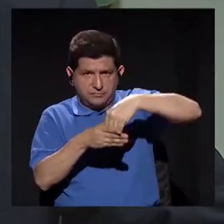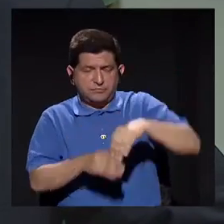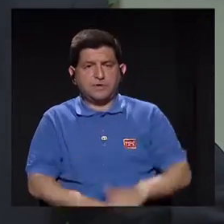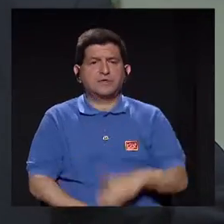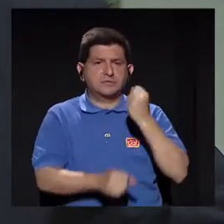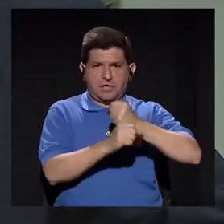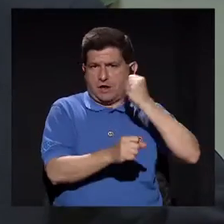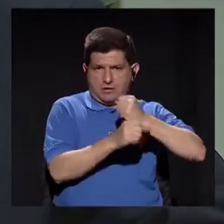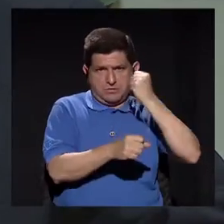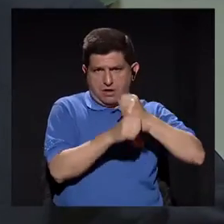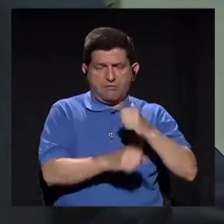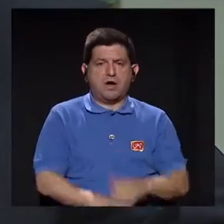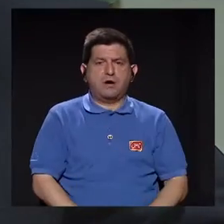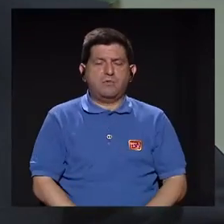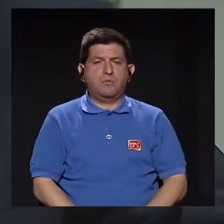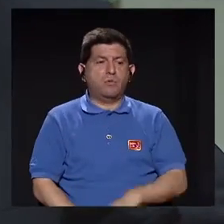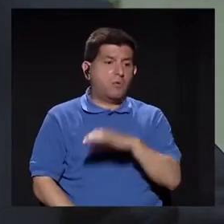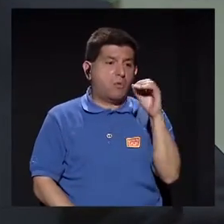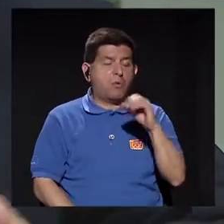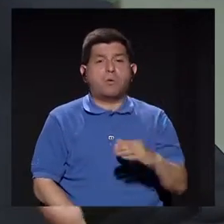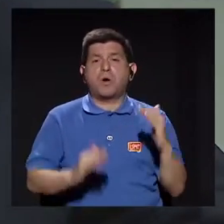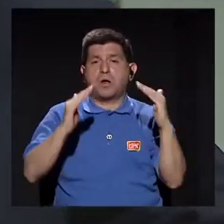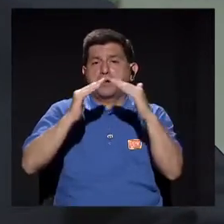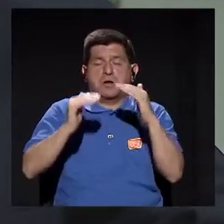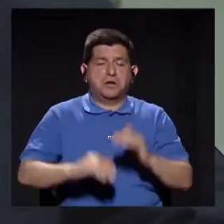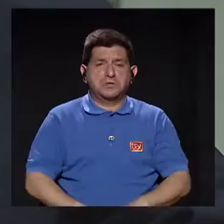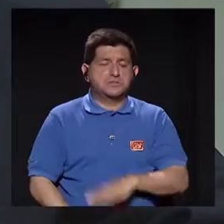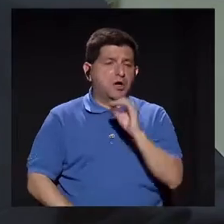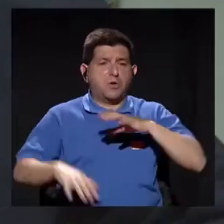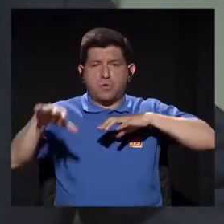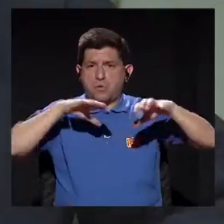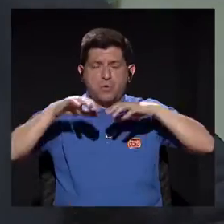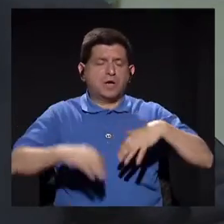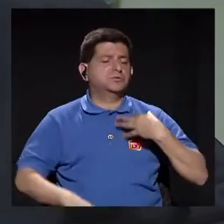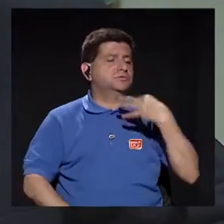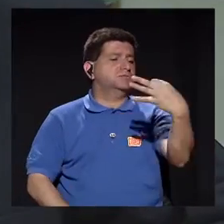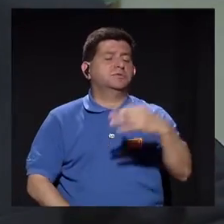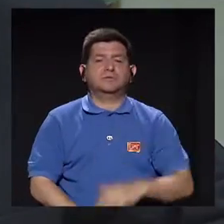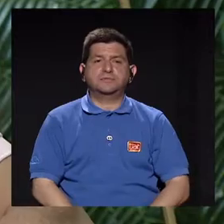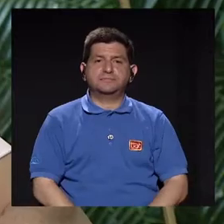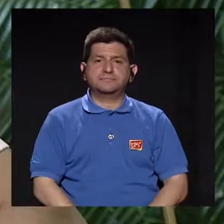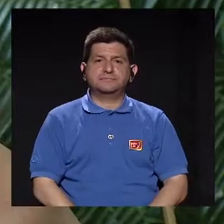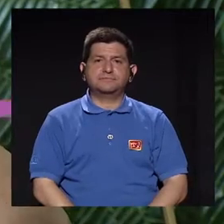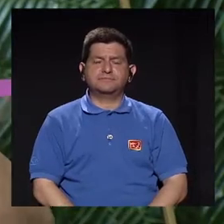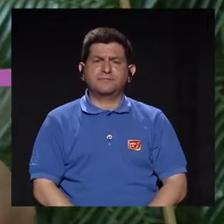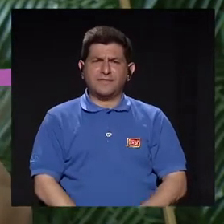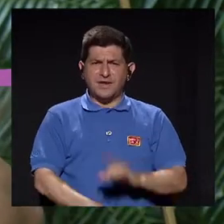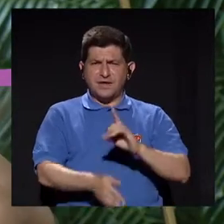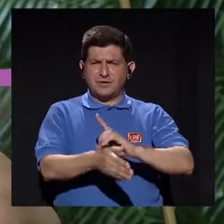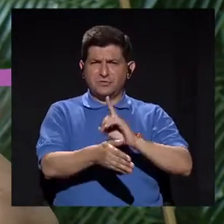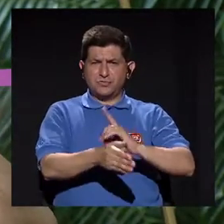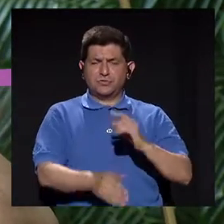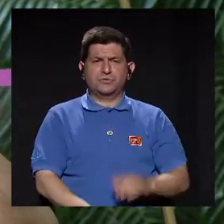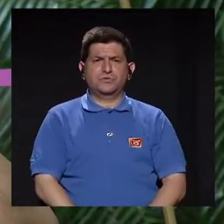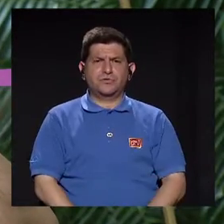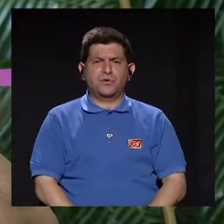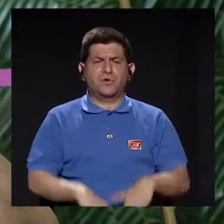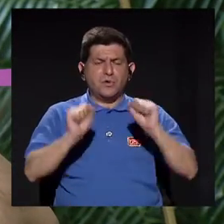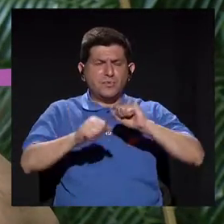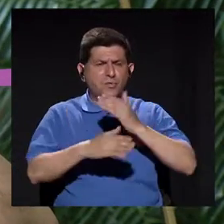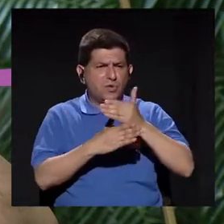antes a sus labores, ya sea al trabajo, al hogar, a las actividades cotidianas. Claro. Doctor, yo quería que